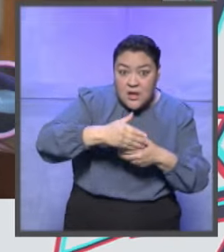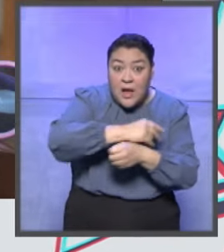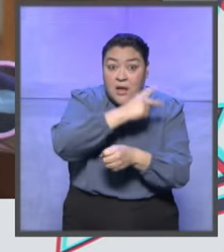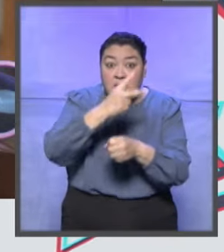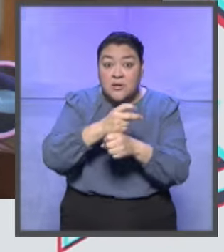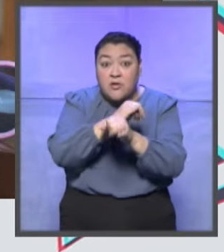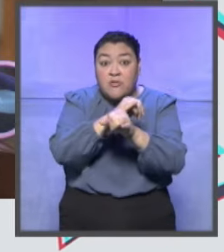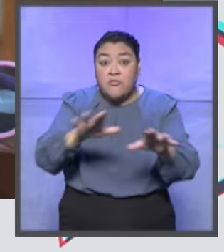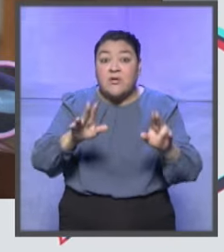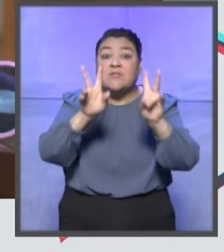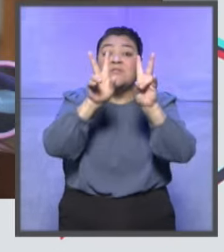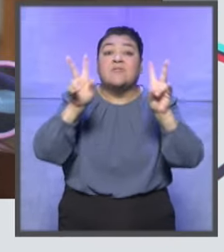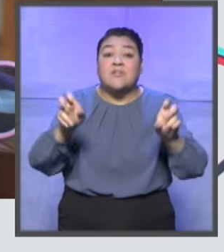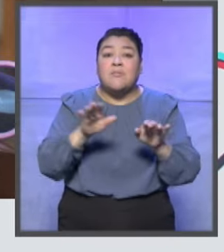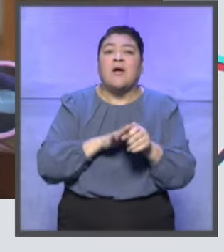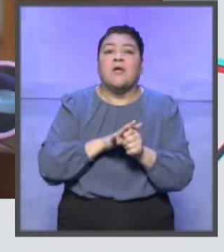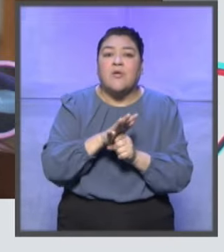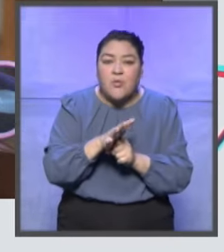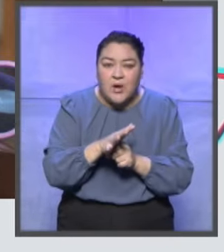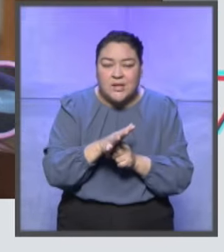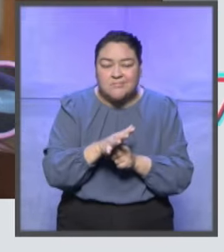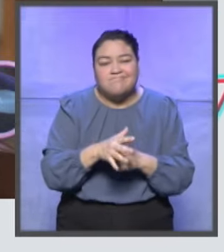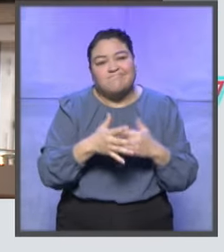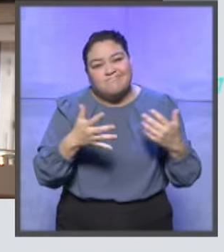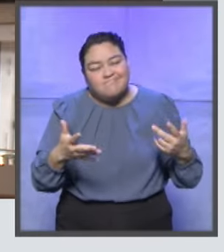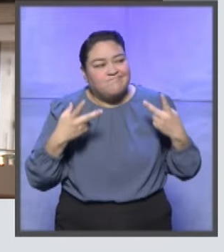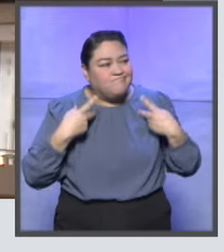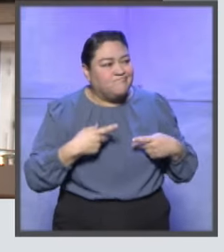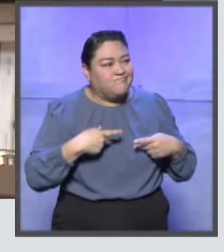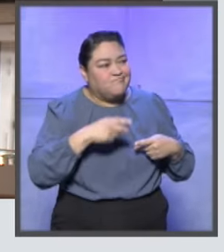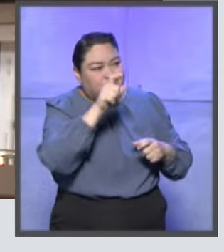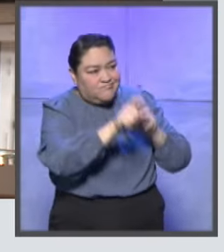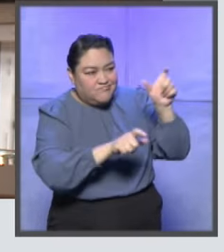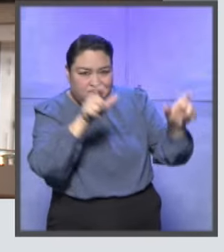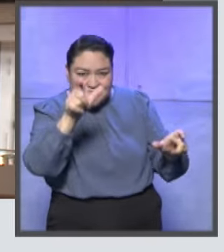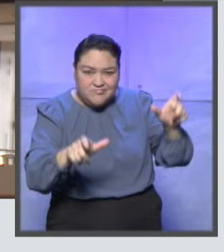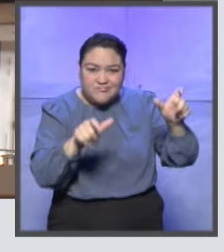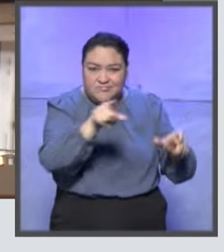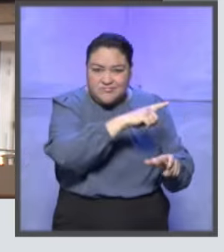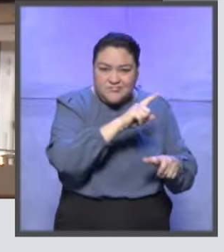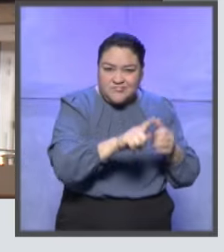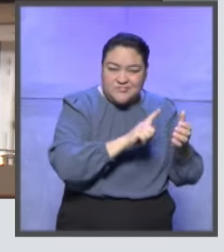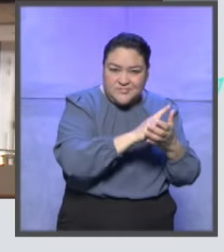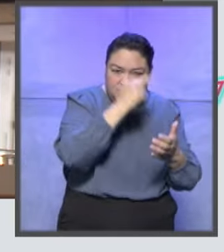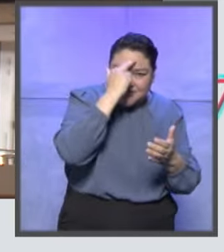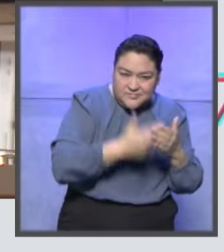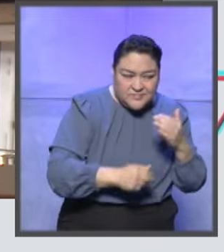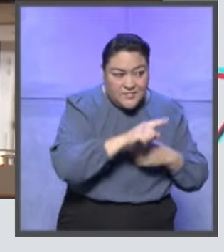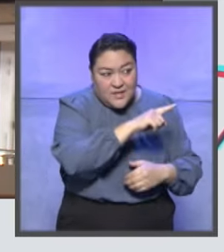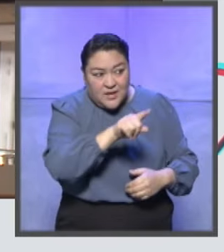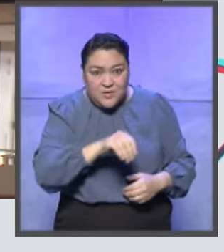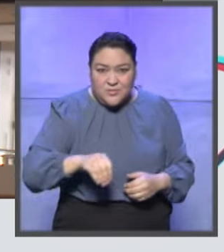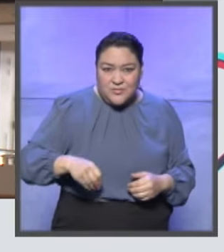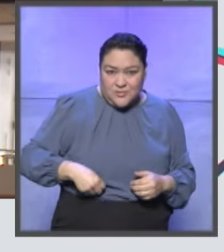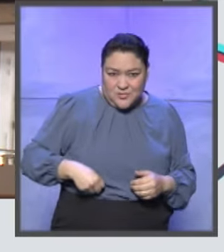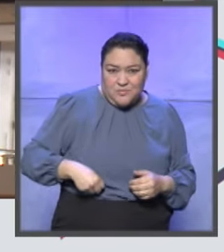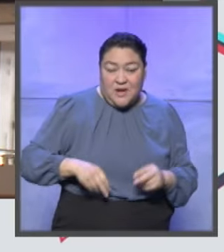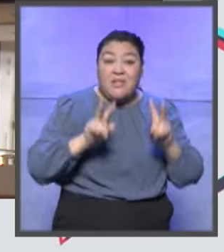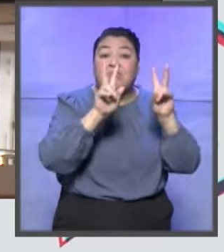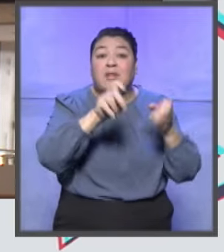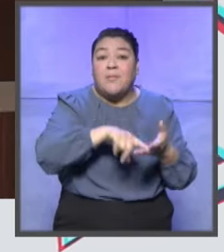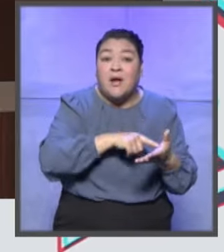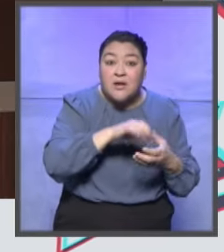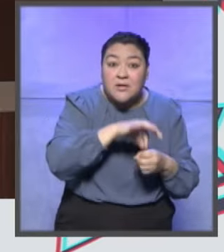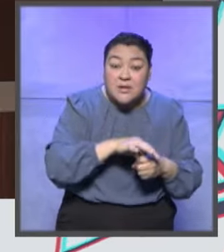informe alude a cuestiones directamente relacionadas con la individualización de hechos ilícitos y atribución de responsabilidades